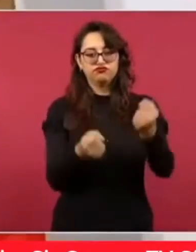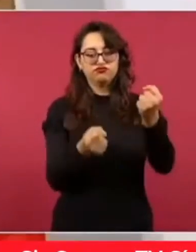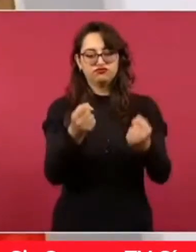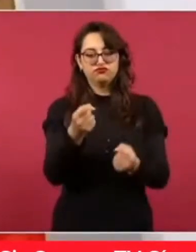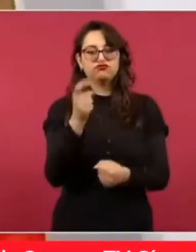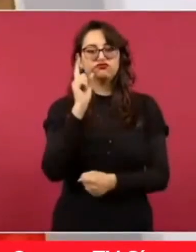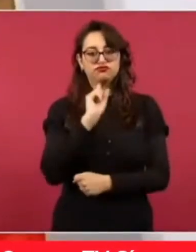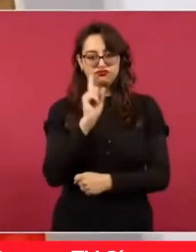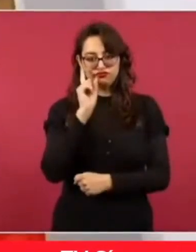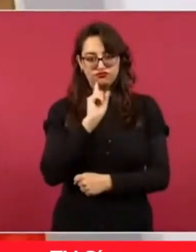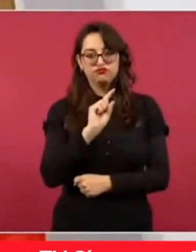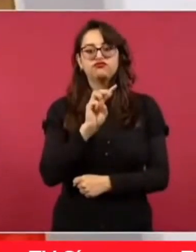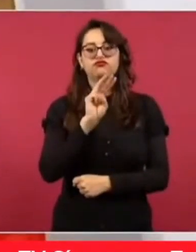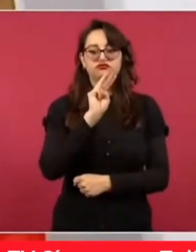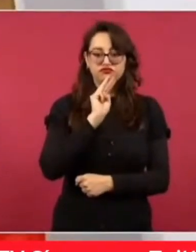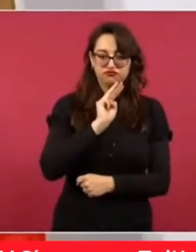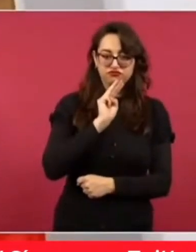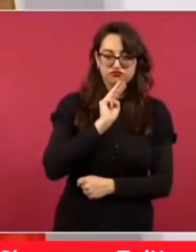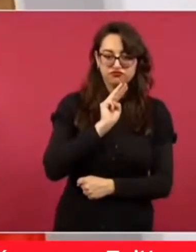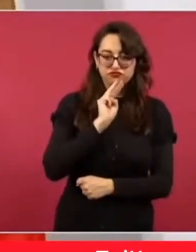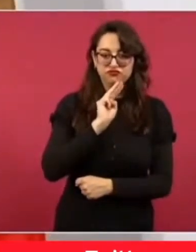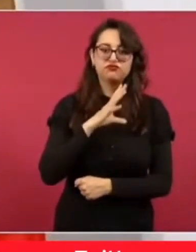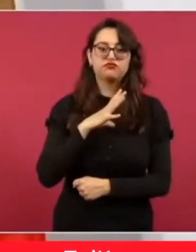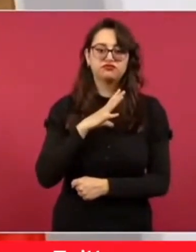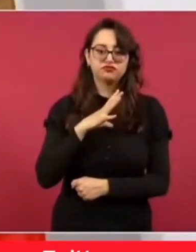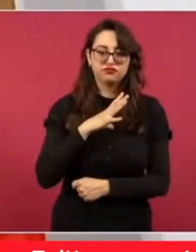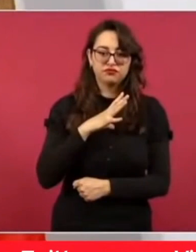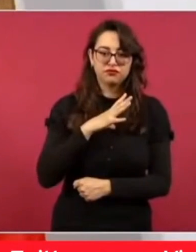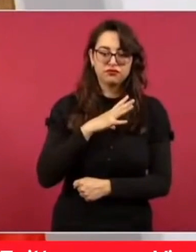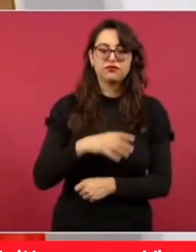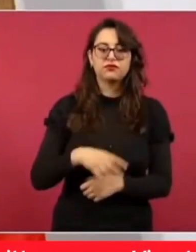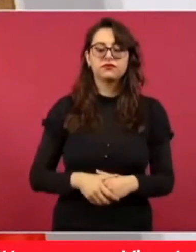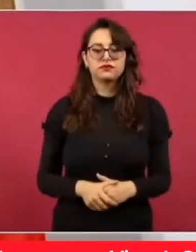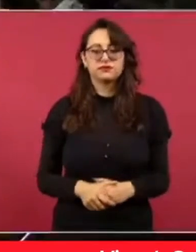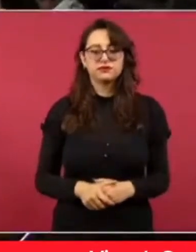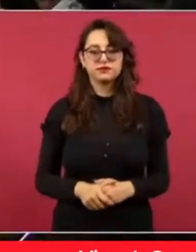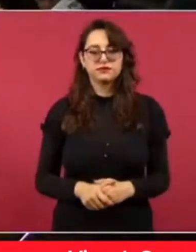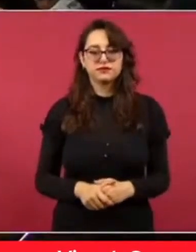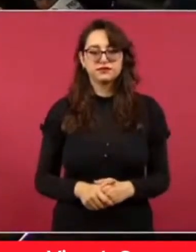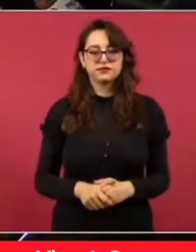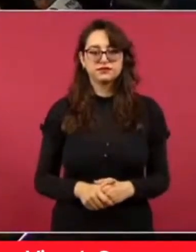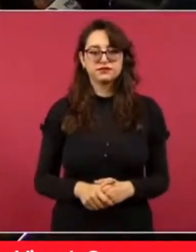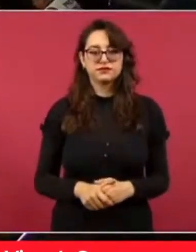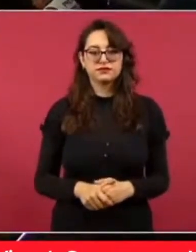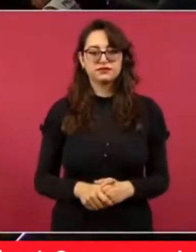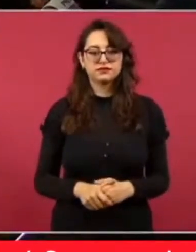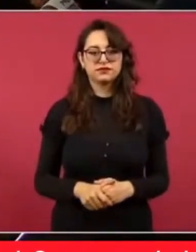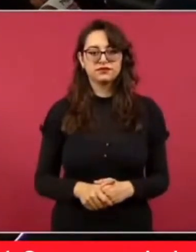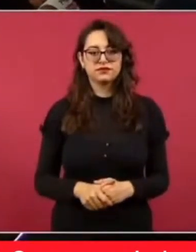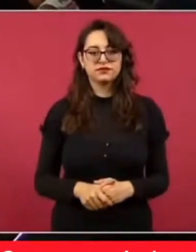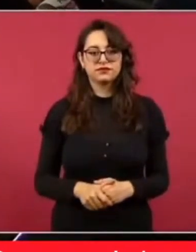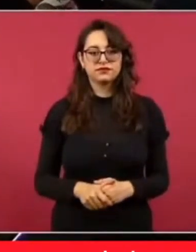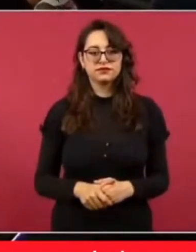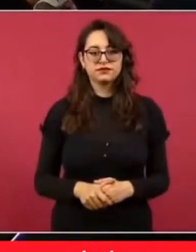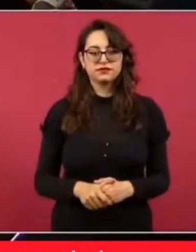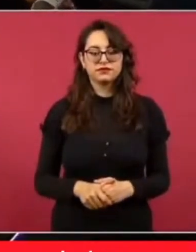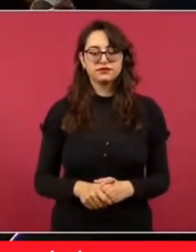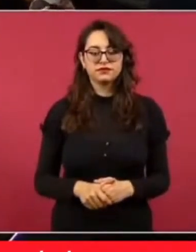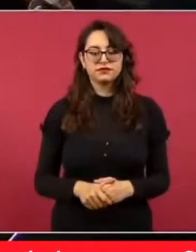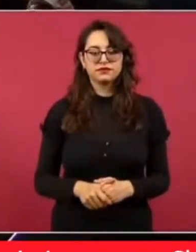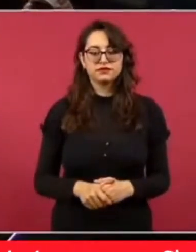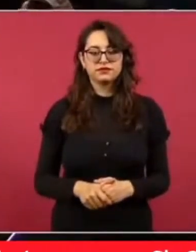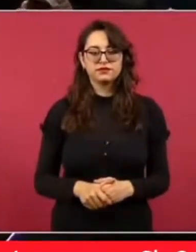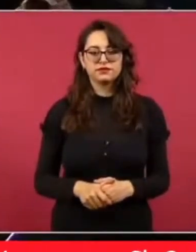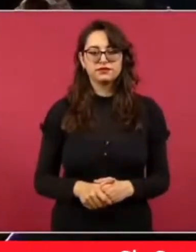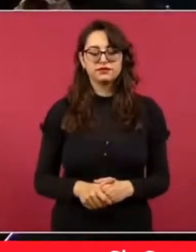mamás que trabajan